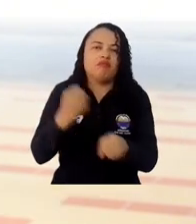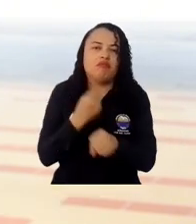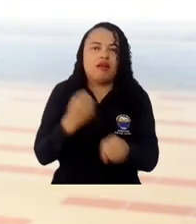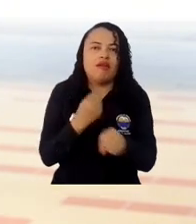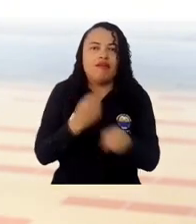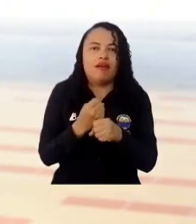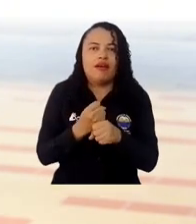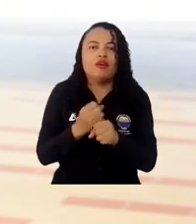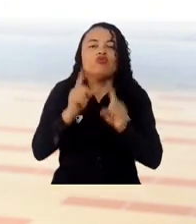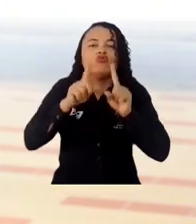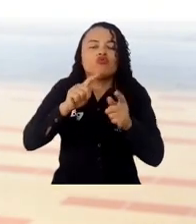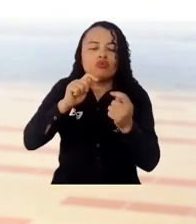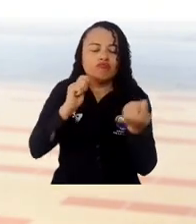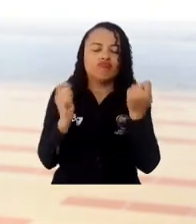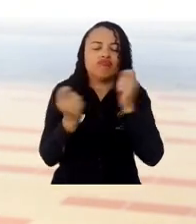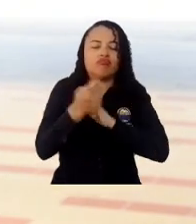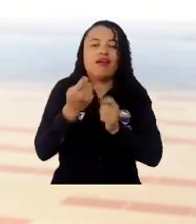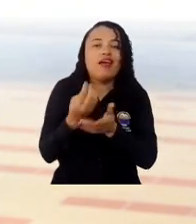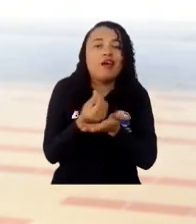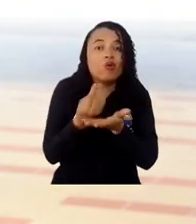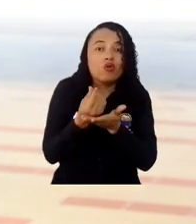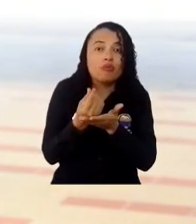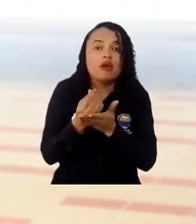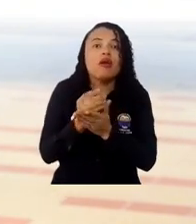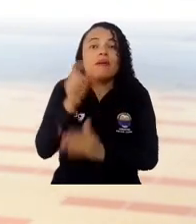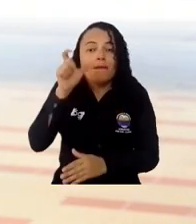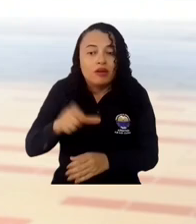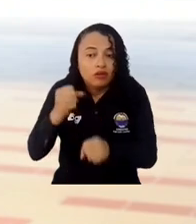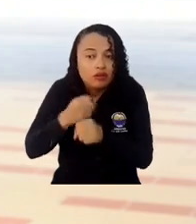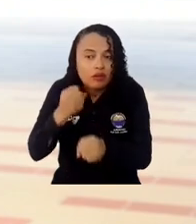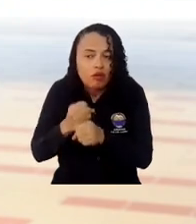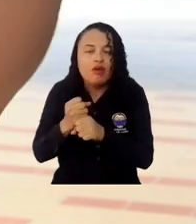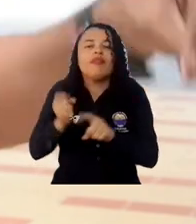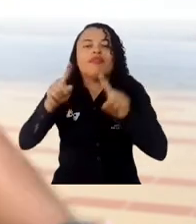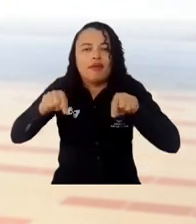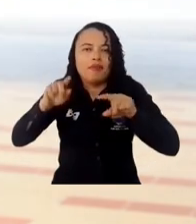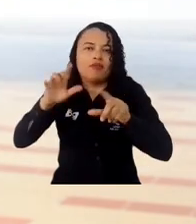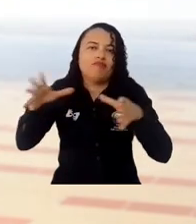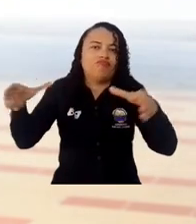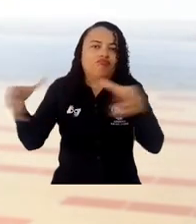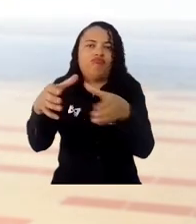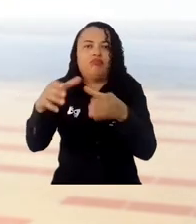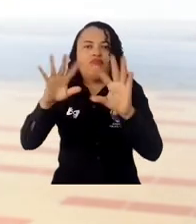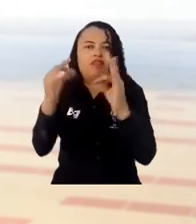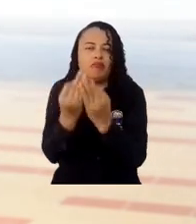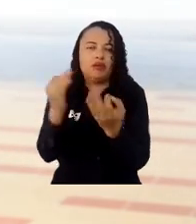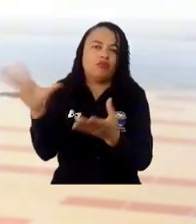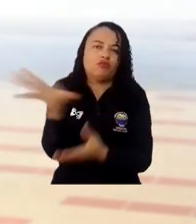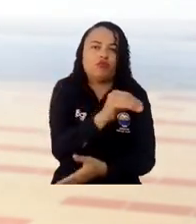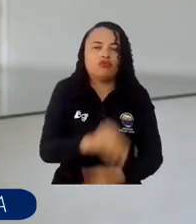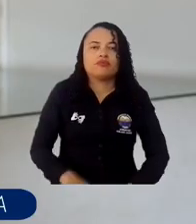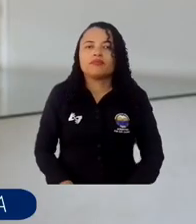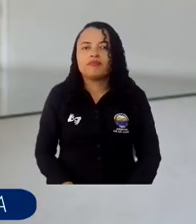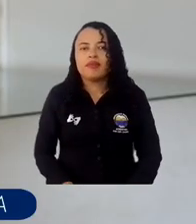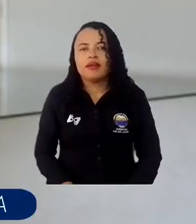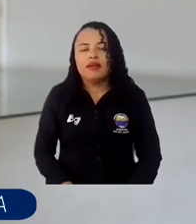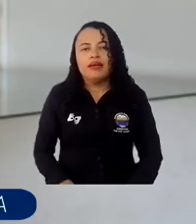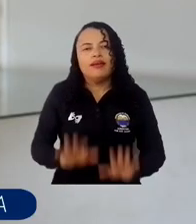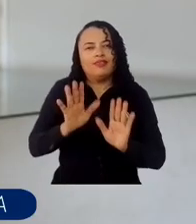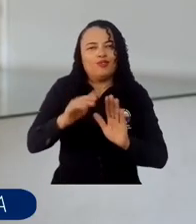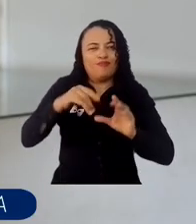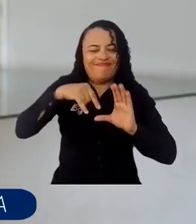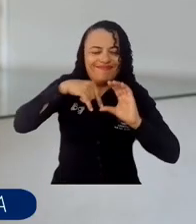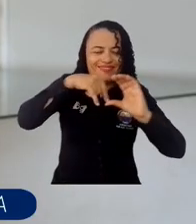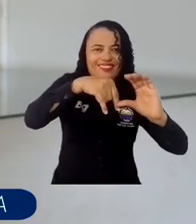trabajar mancomunadamente, de que la transición económica no solamente se haga con el trabajador sino con todo su círculo. Bueno, la